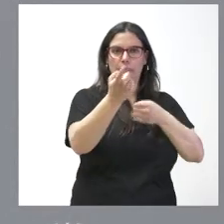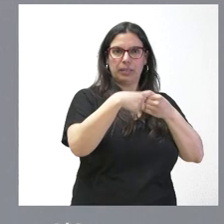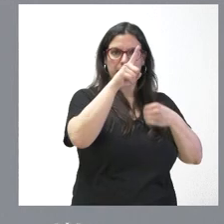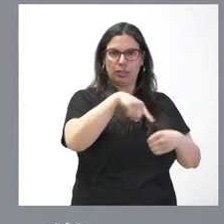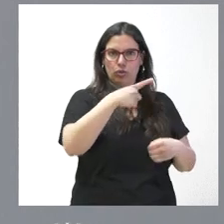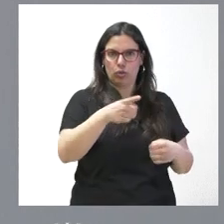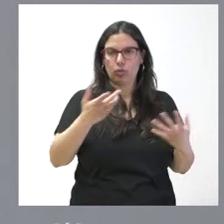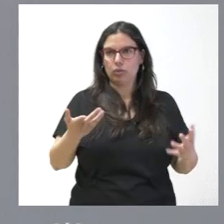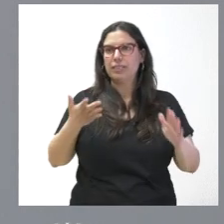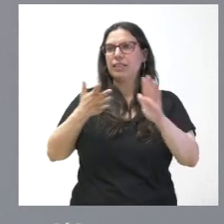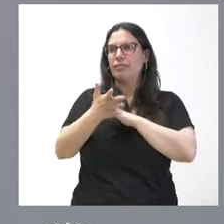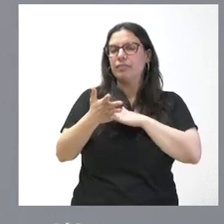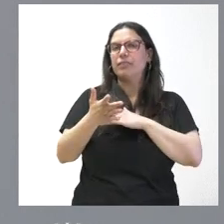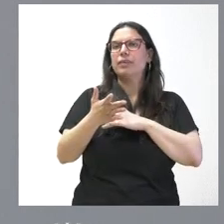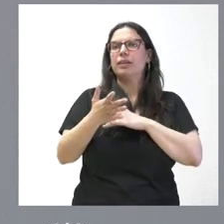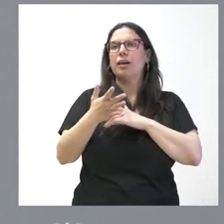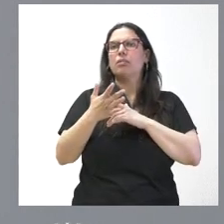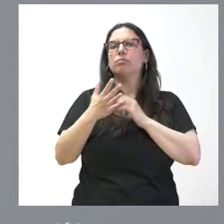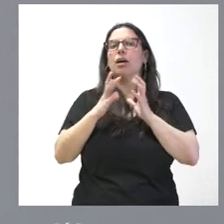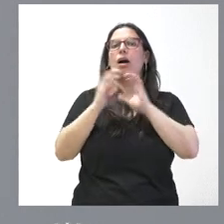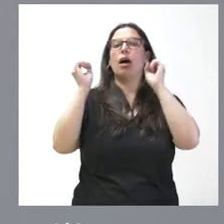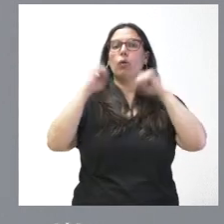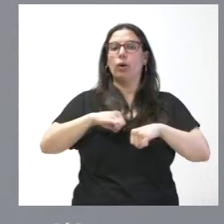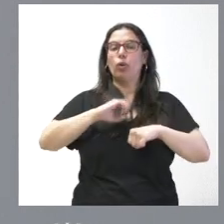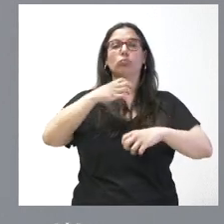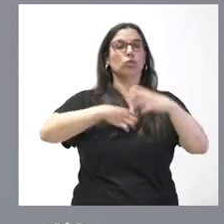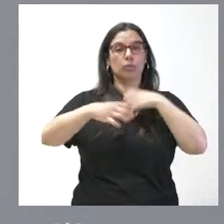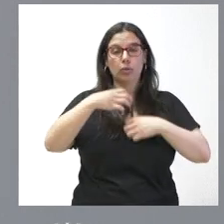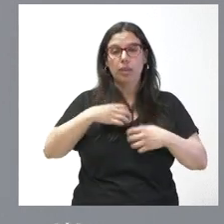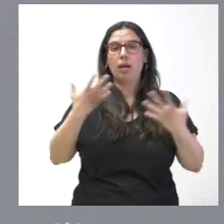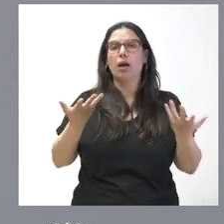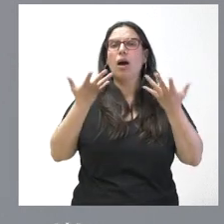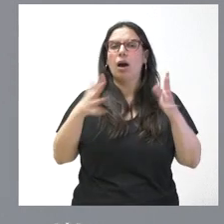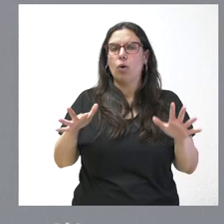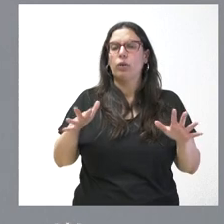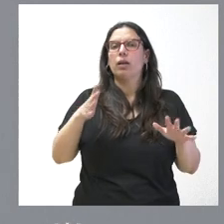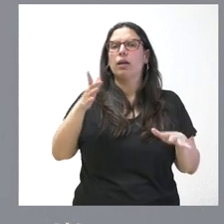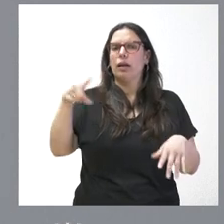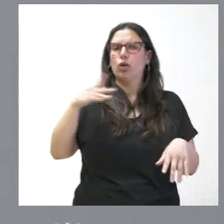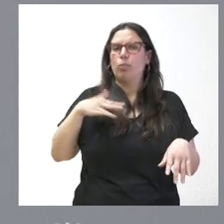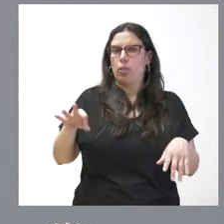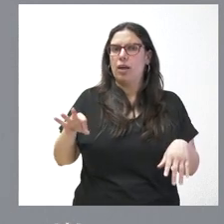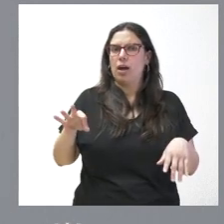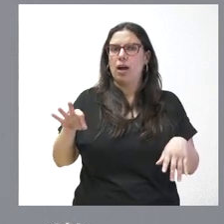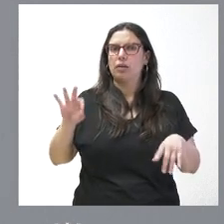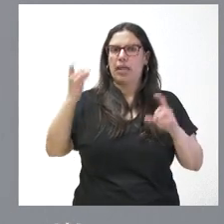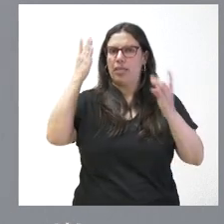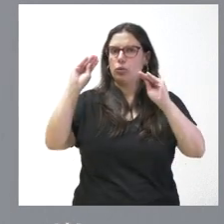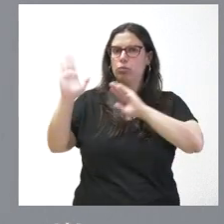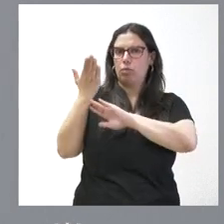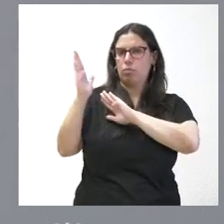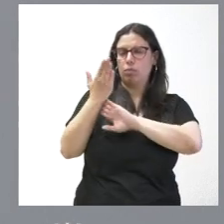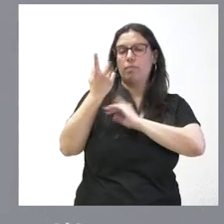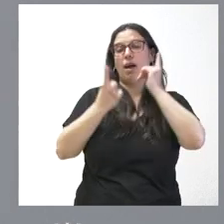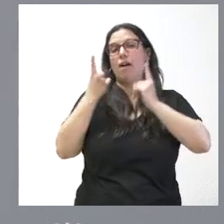Significa que no se ha podido alcanzar el acuerdo en ese punto aunque lógicamente sí han tenido la ocasión de realizar aportaciones a veces no